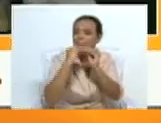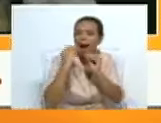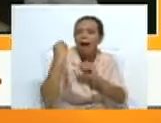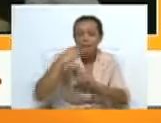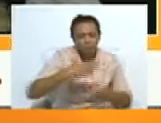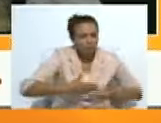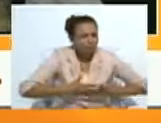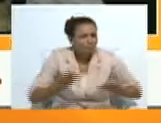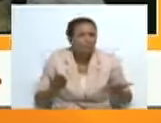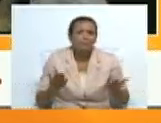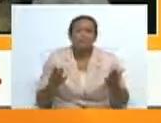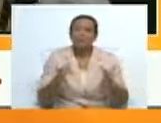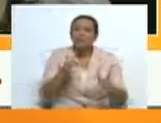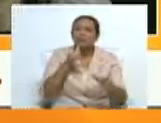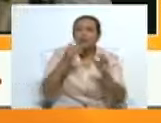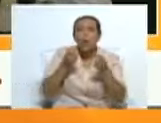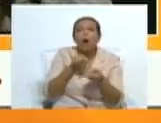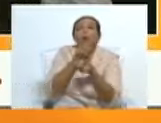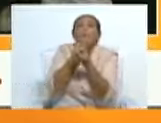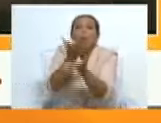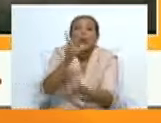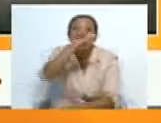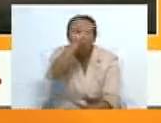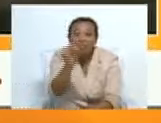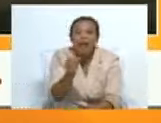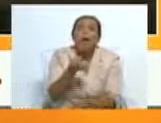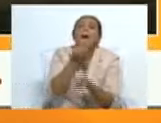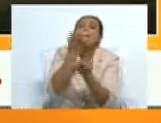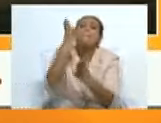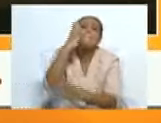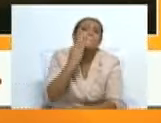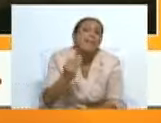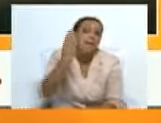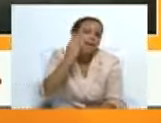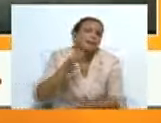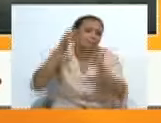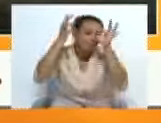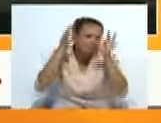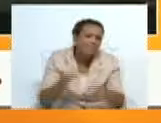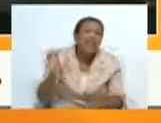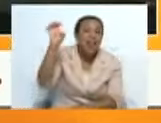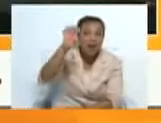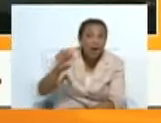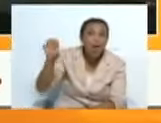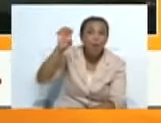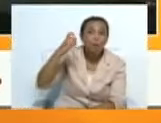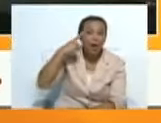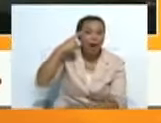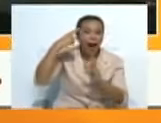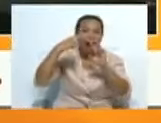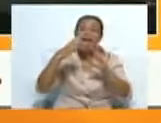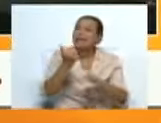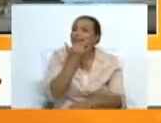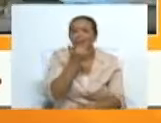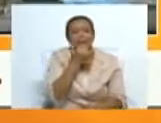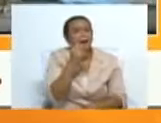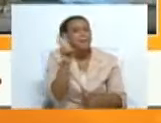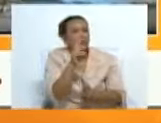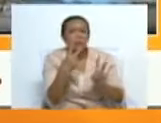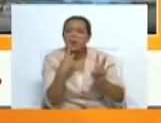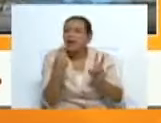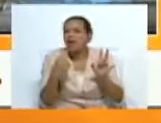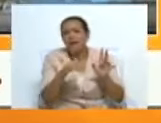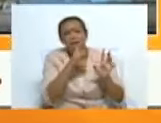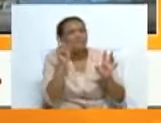reportó mi colega, compañera de teatro, que tenemos en Europa una imagen equivocada de Venezuela.